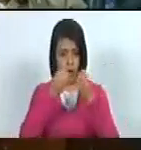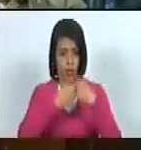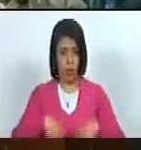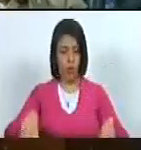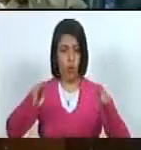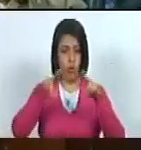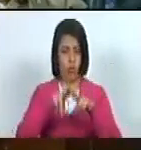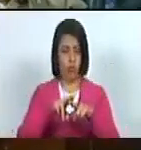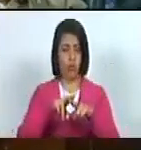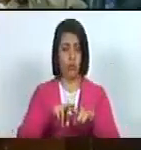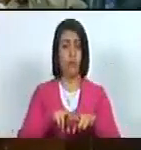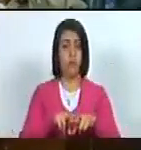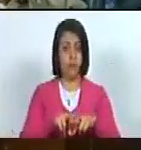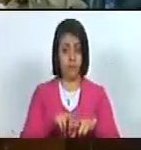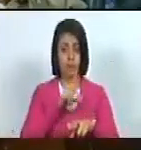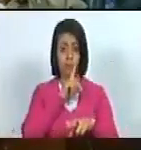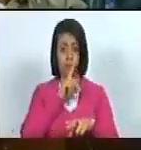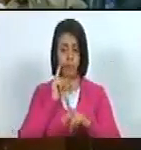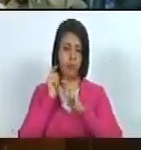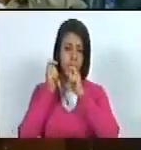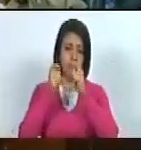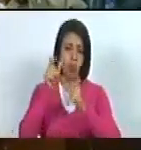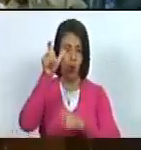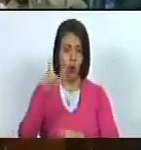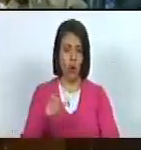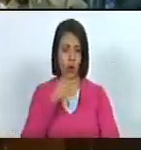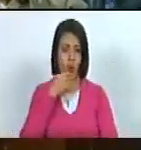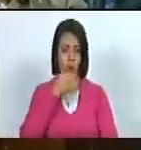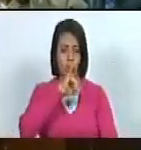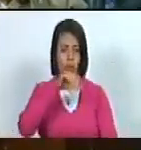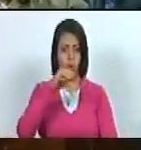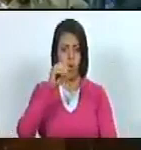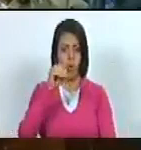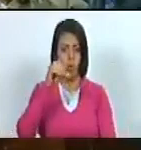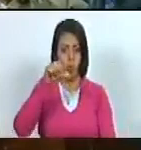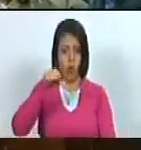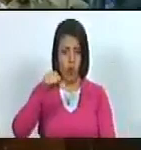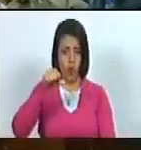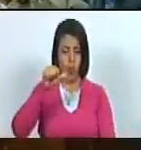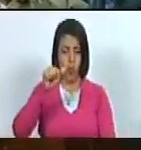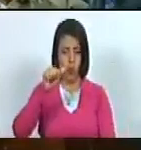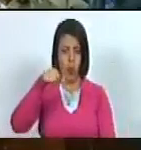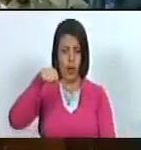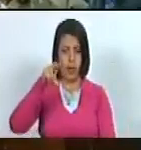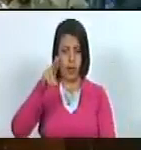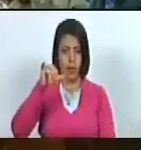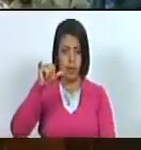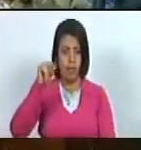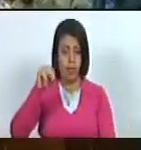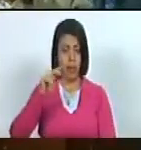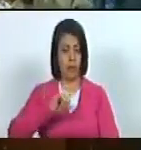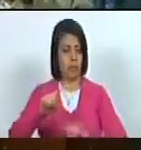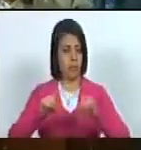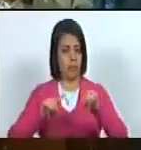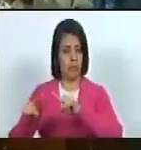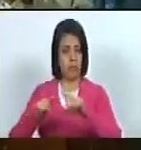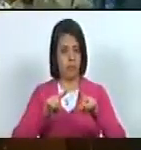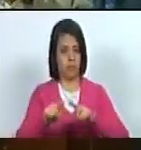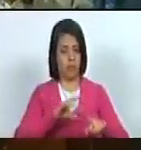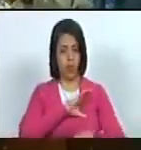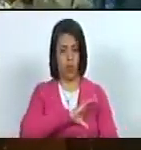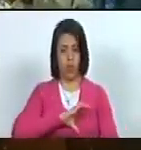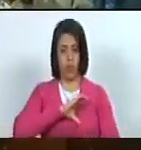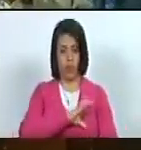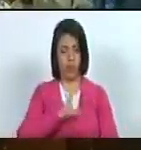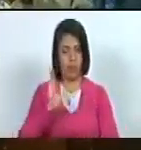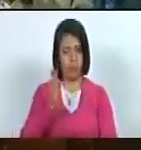Naciones Unidas allí estuvo este joven Joaquín Pérez no solamente coordinando el Comité